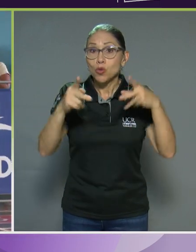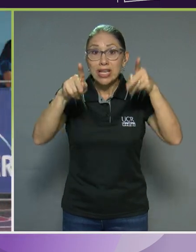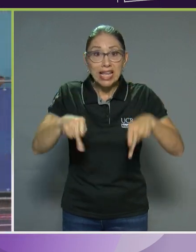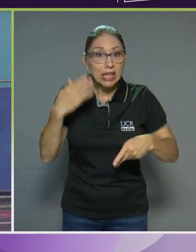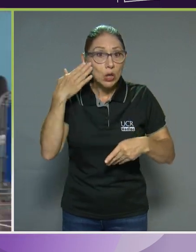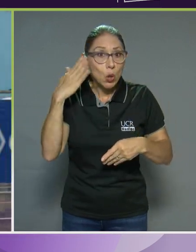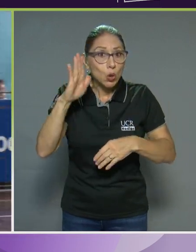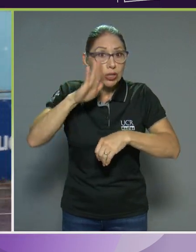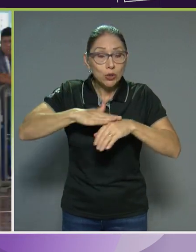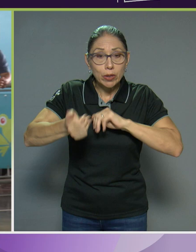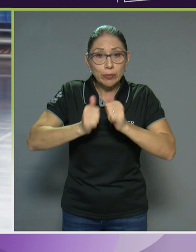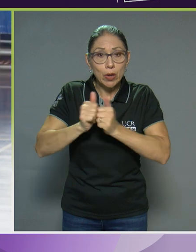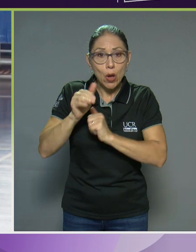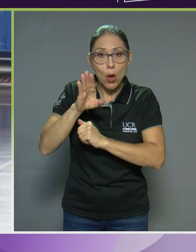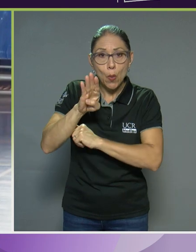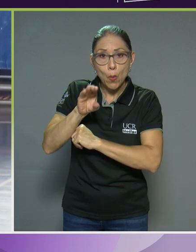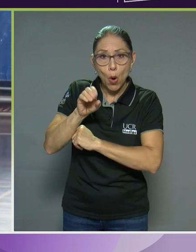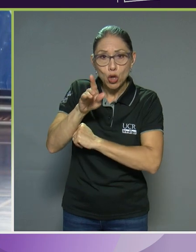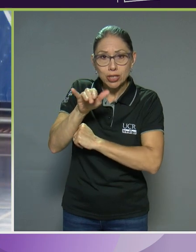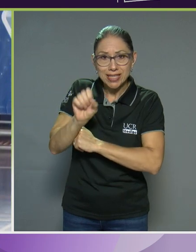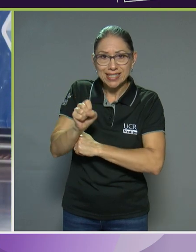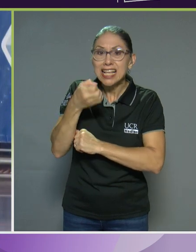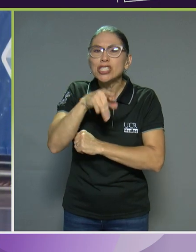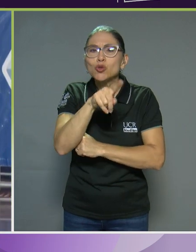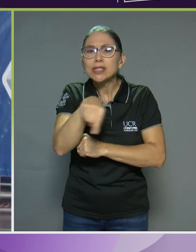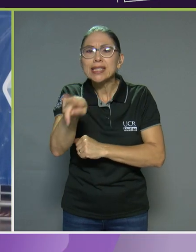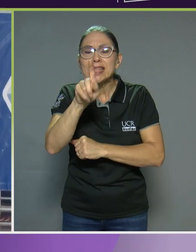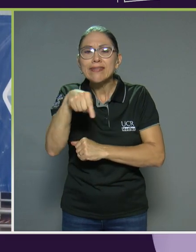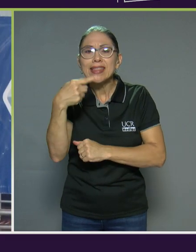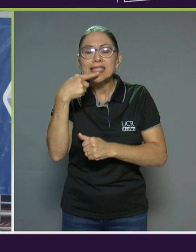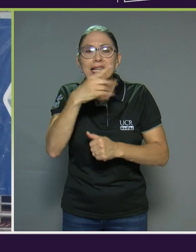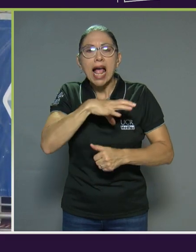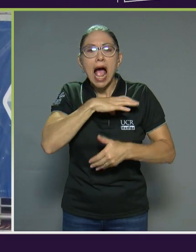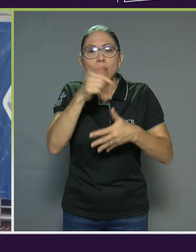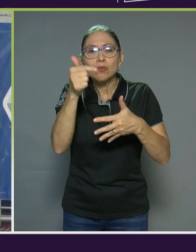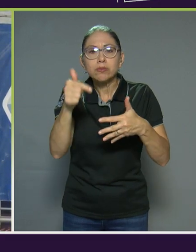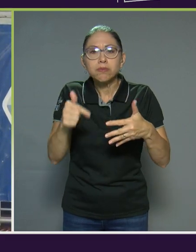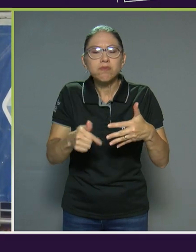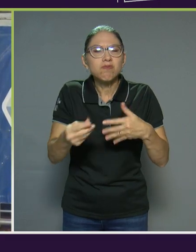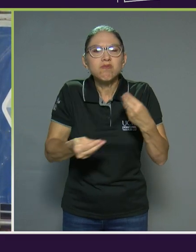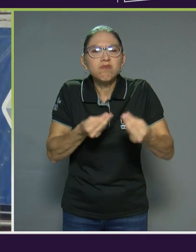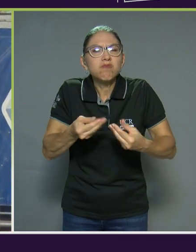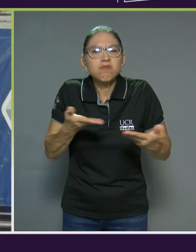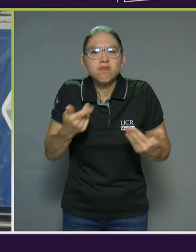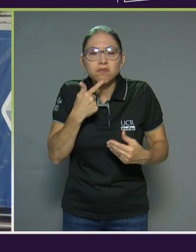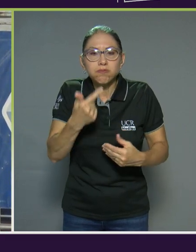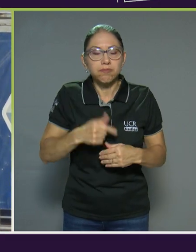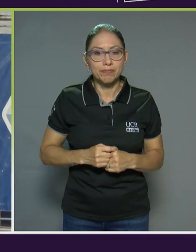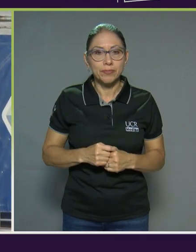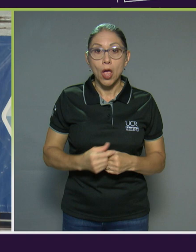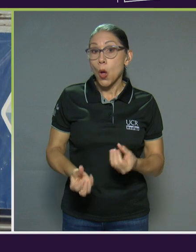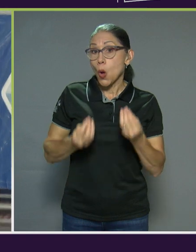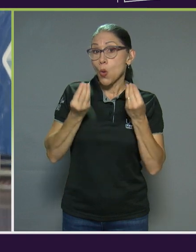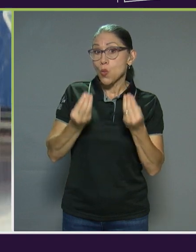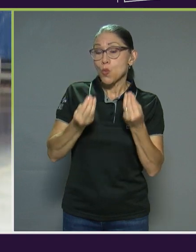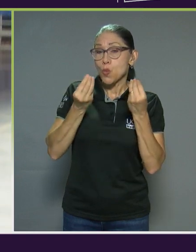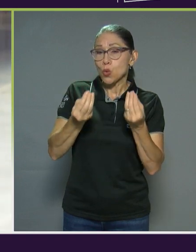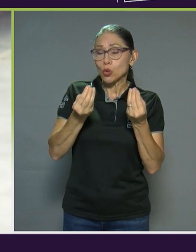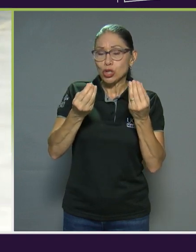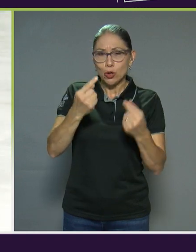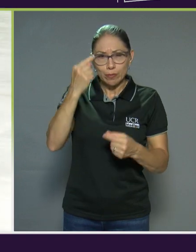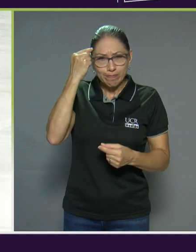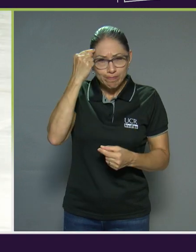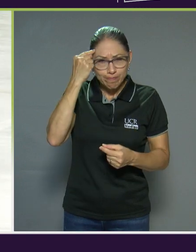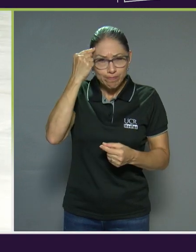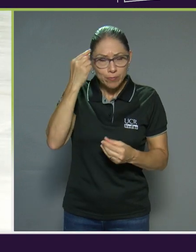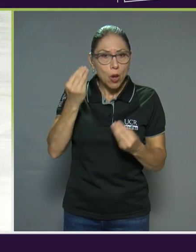¿verdad? Entonces si tuviera que decir como cuáles son las cualidades que tiene la disciplina, ¿qué diría? Sí, es como de mucha astucia, como de mucho pensar,